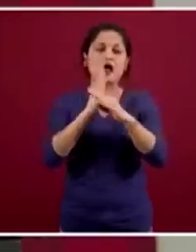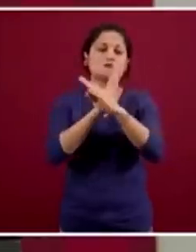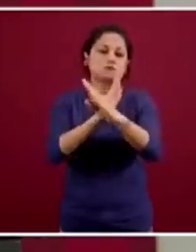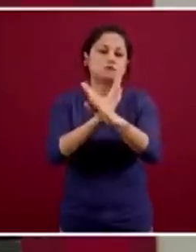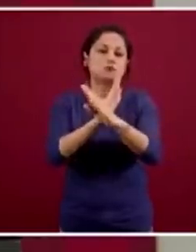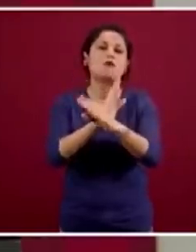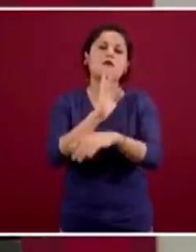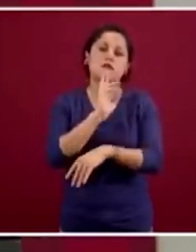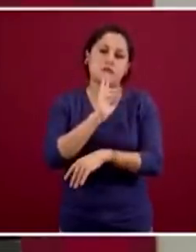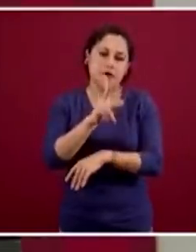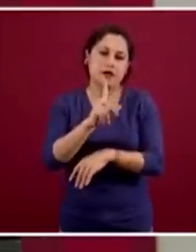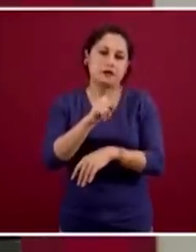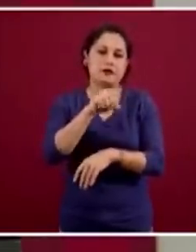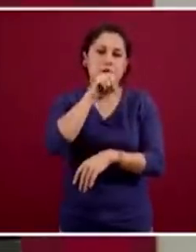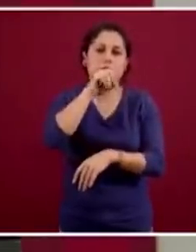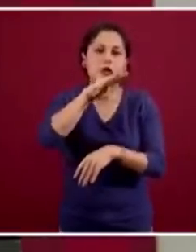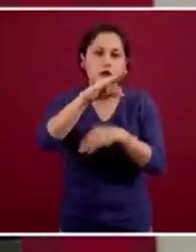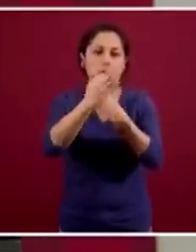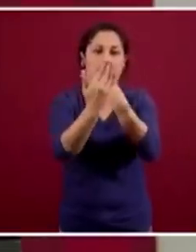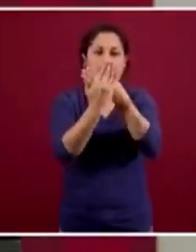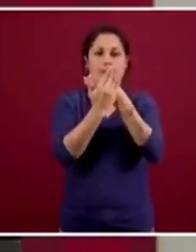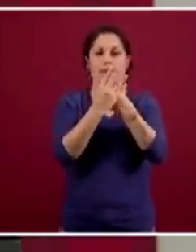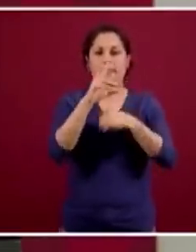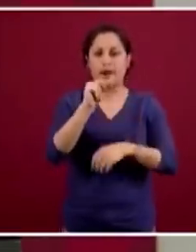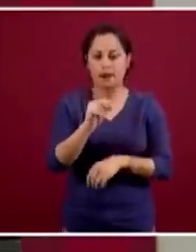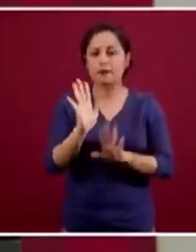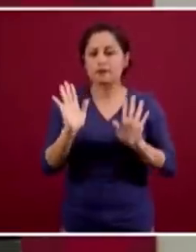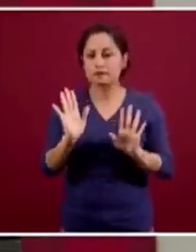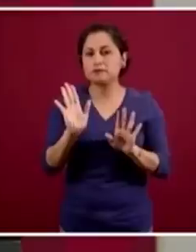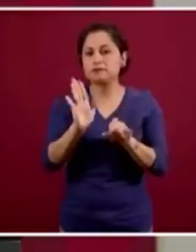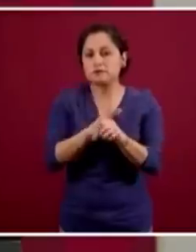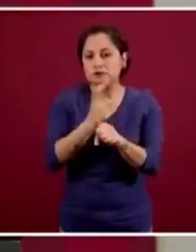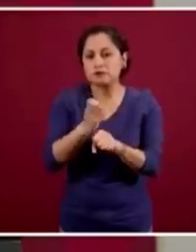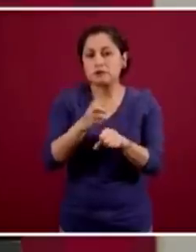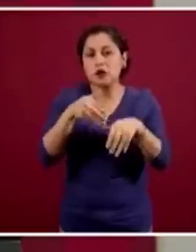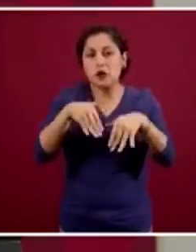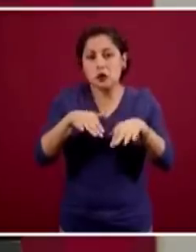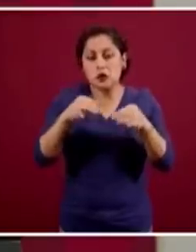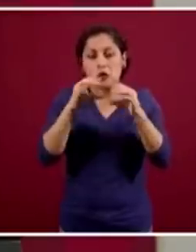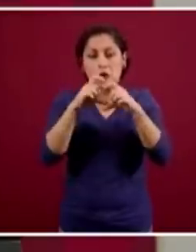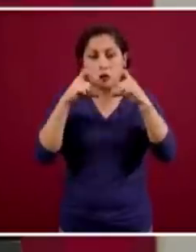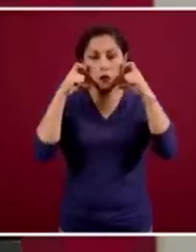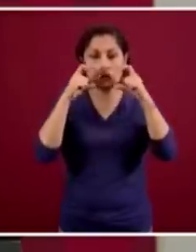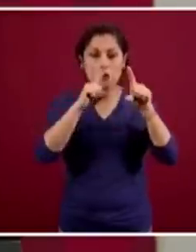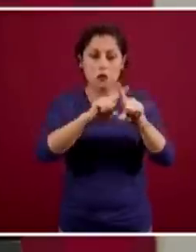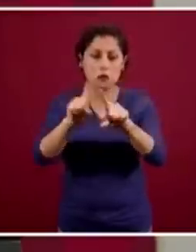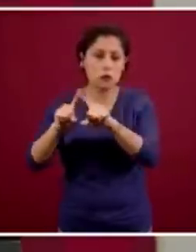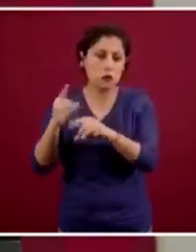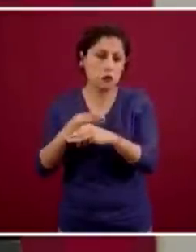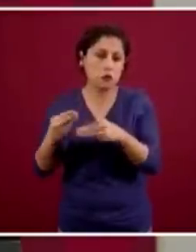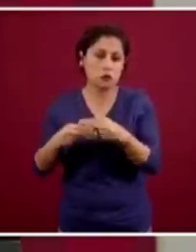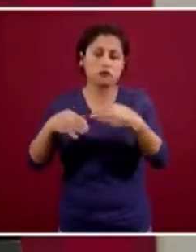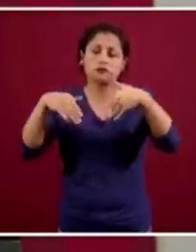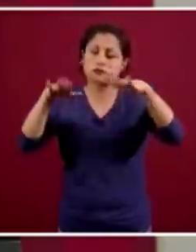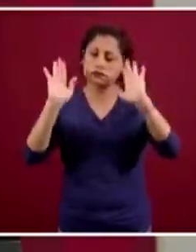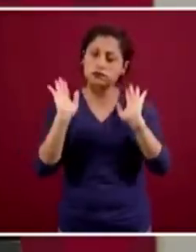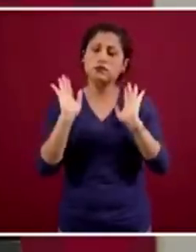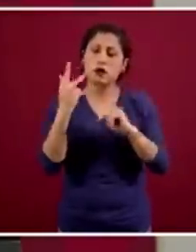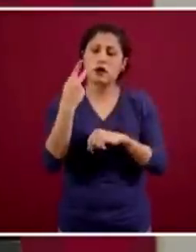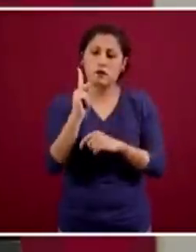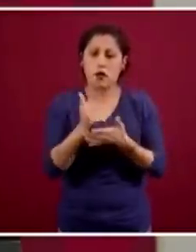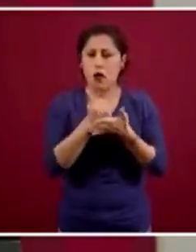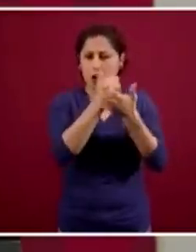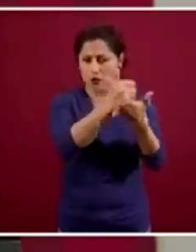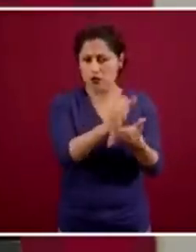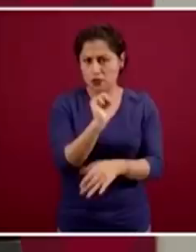cada tipo de tela, de cada producto desde luego es variable, pero ayuda. Ahora, también